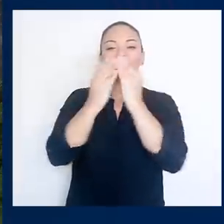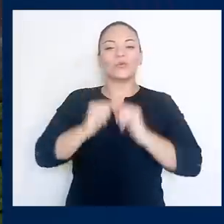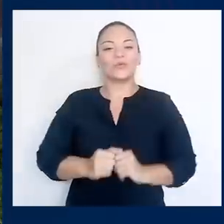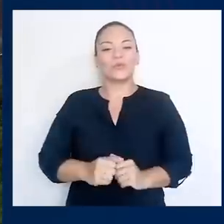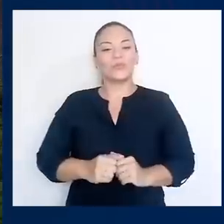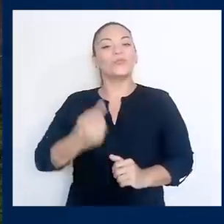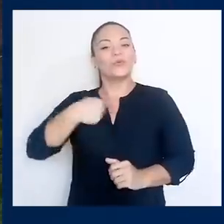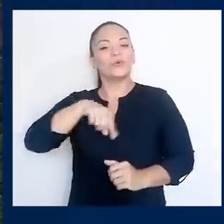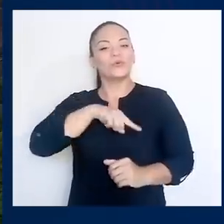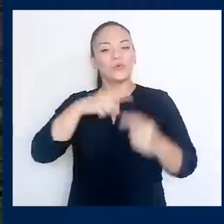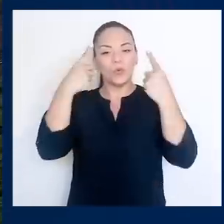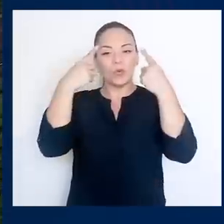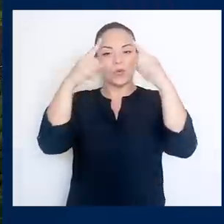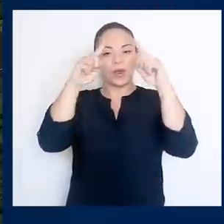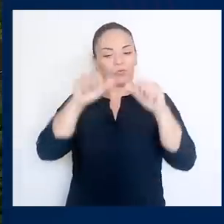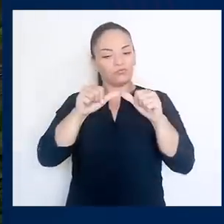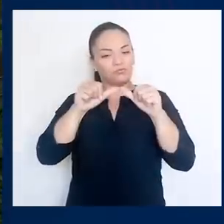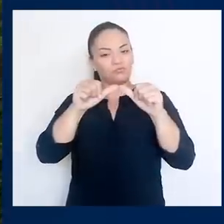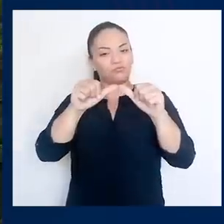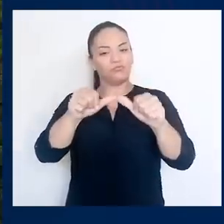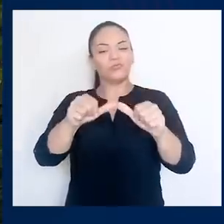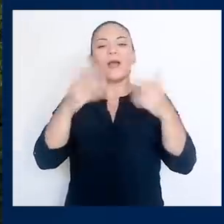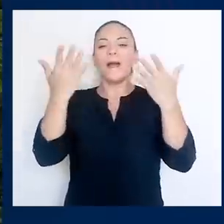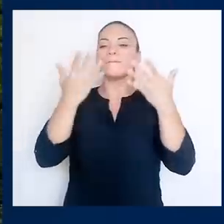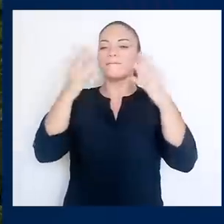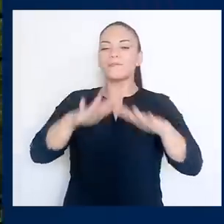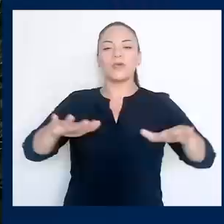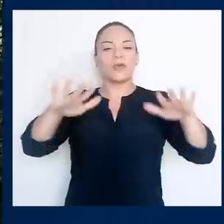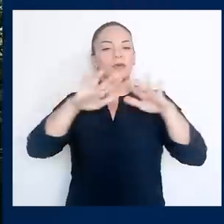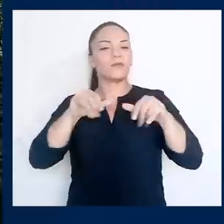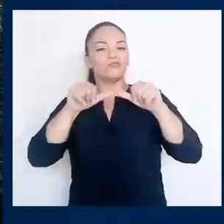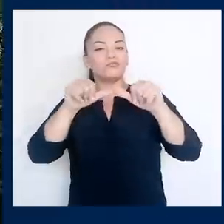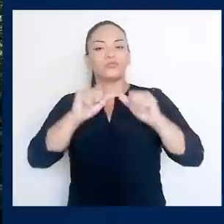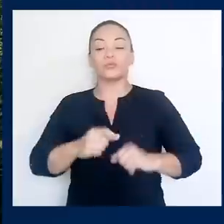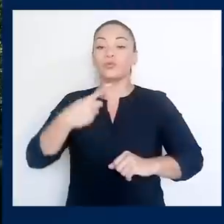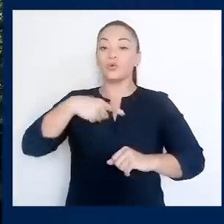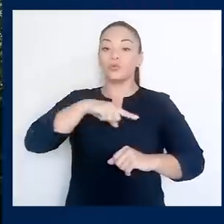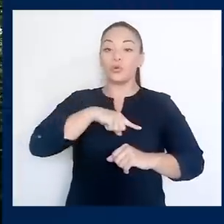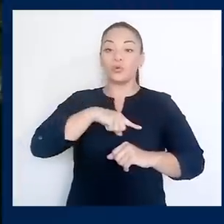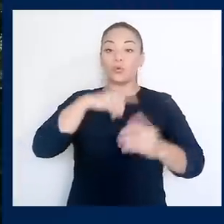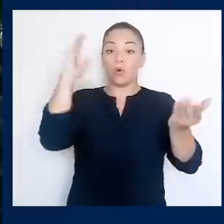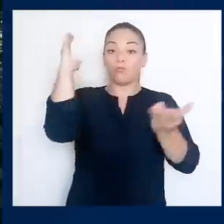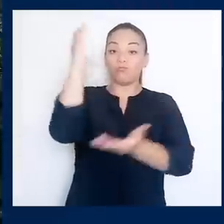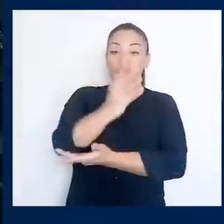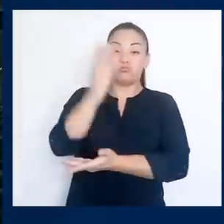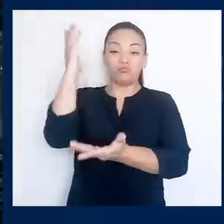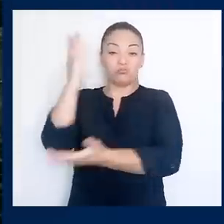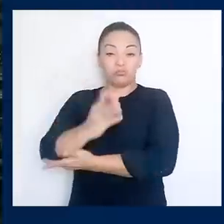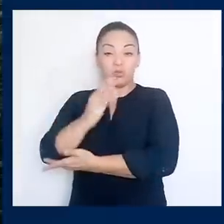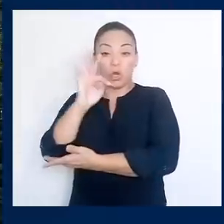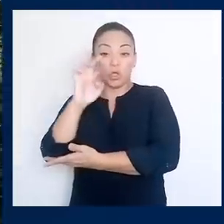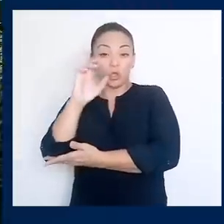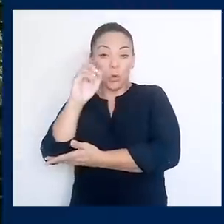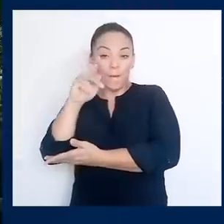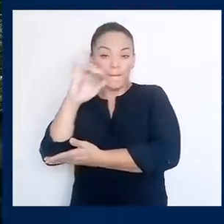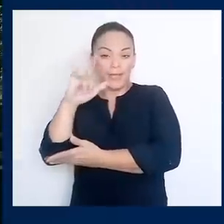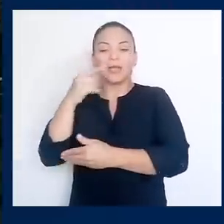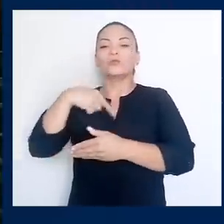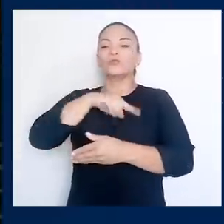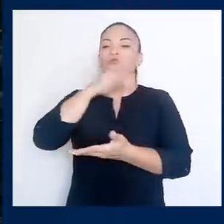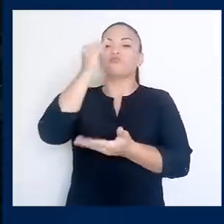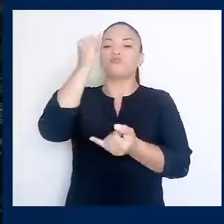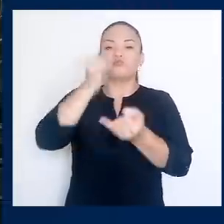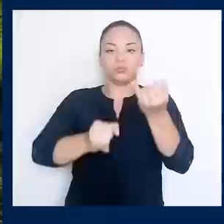logrado la sostenibilidad de nuestro ambiente. Nosotros no solo detuvimos la deforestación tropical, sino que la